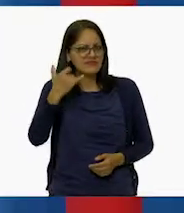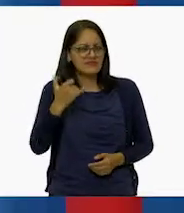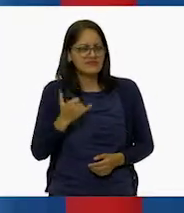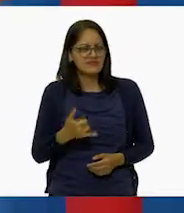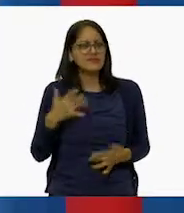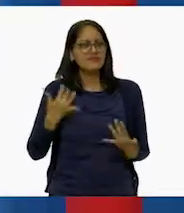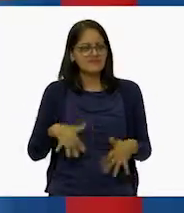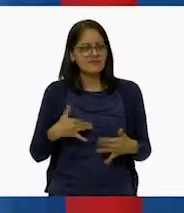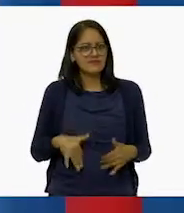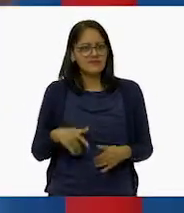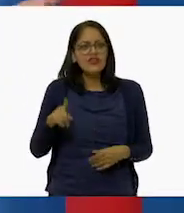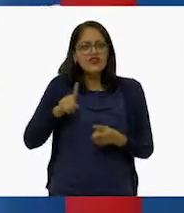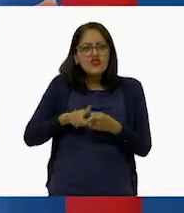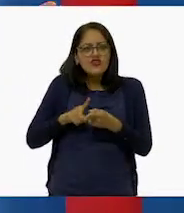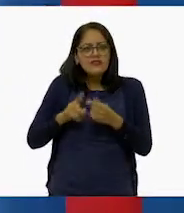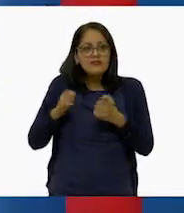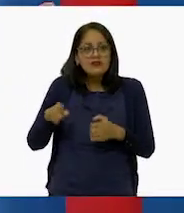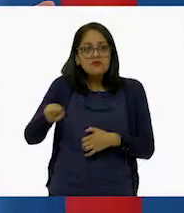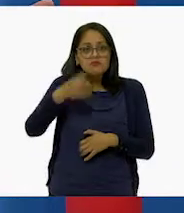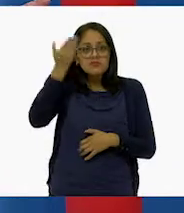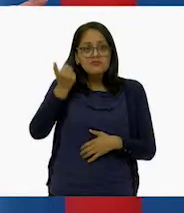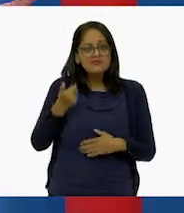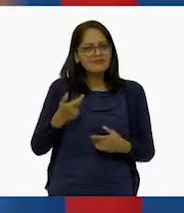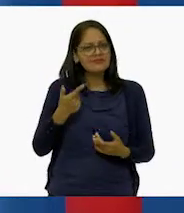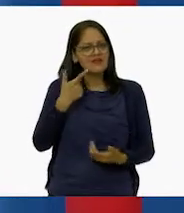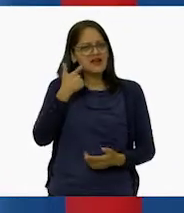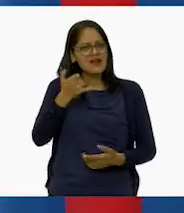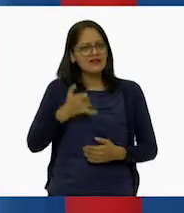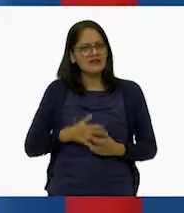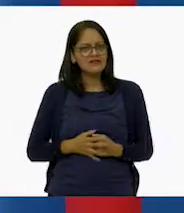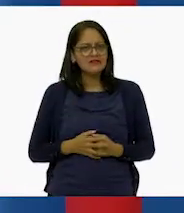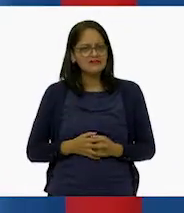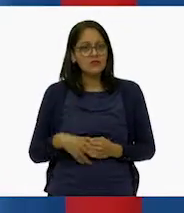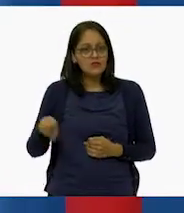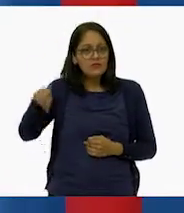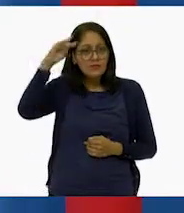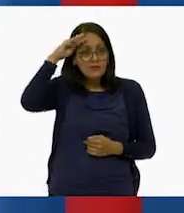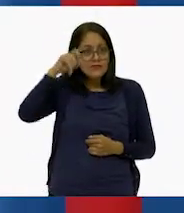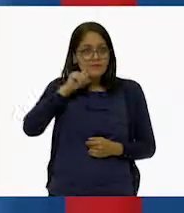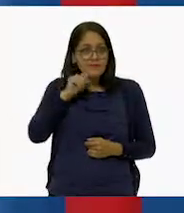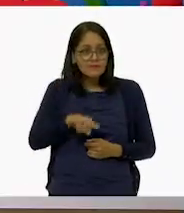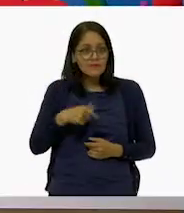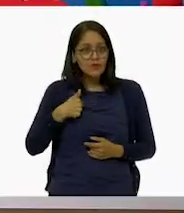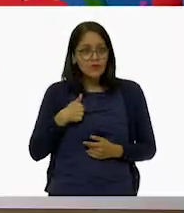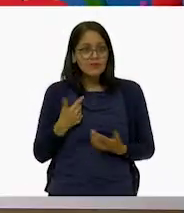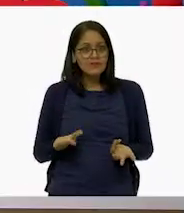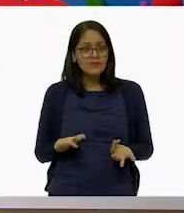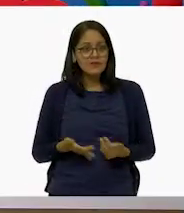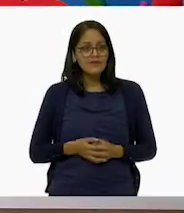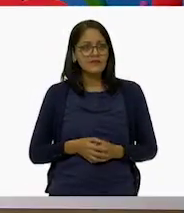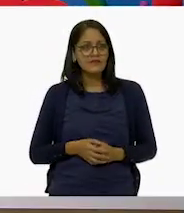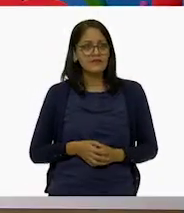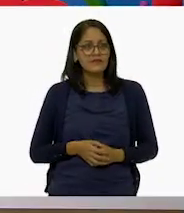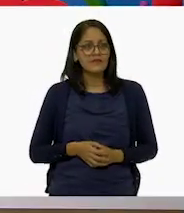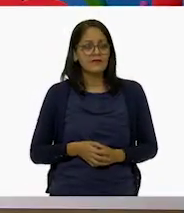Es increíble que no sepa dónde está, Larisa. Maestra, ¿estás pensando lo mismo que yo?